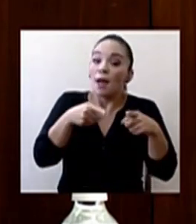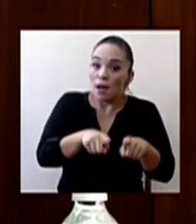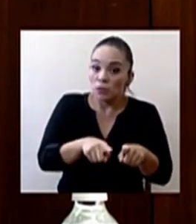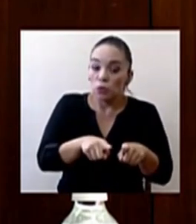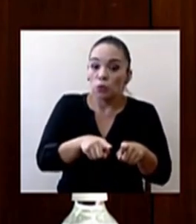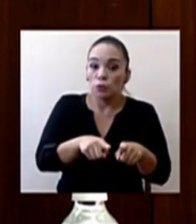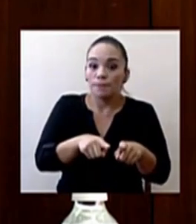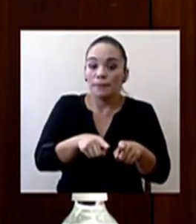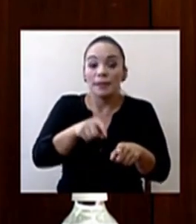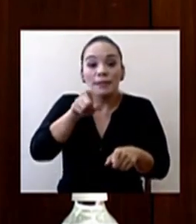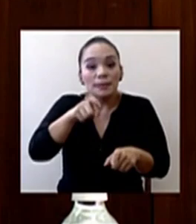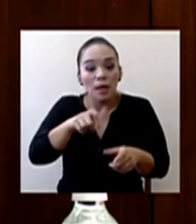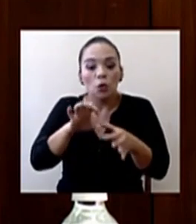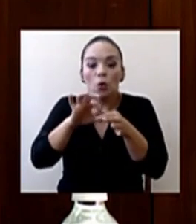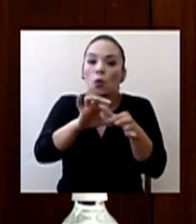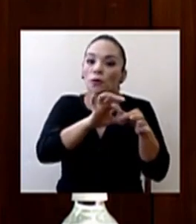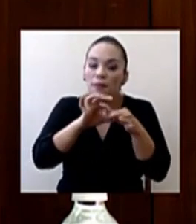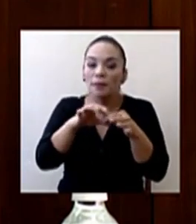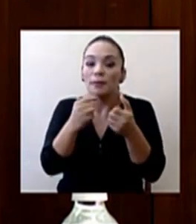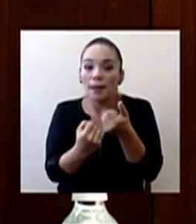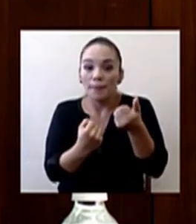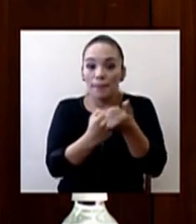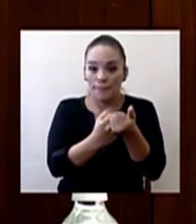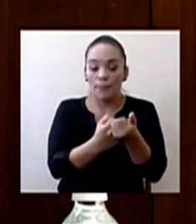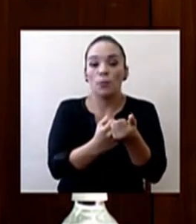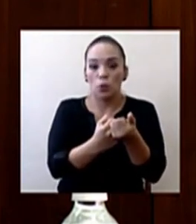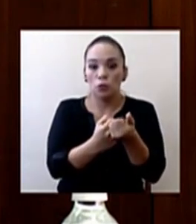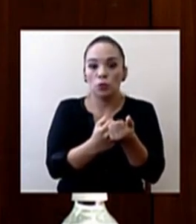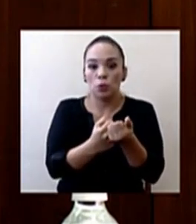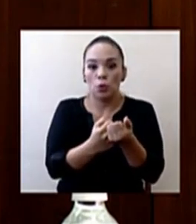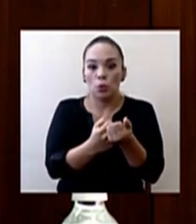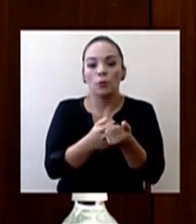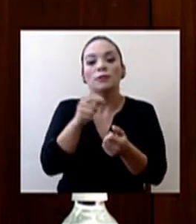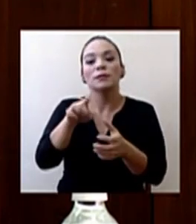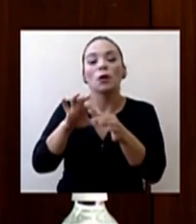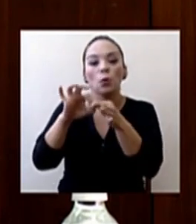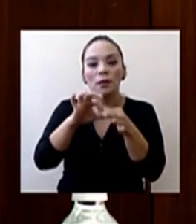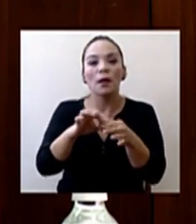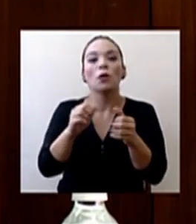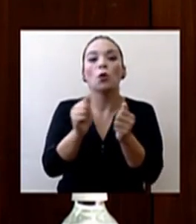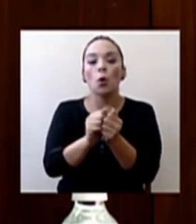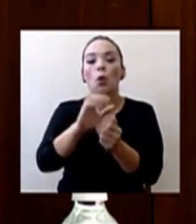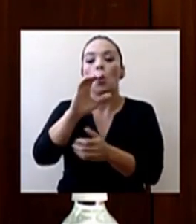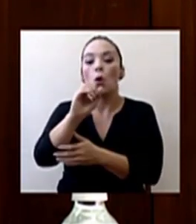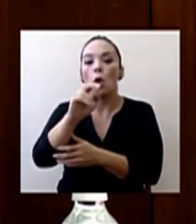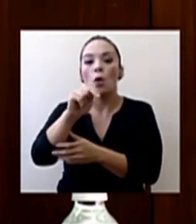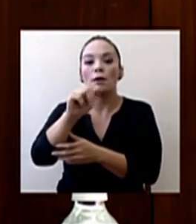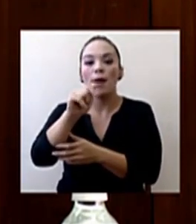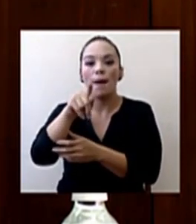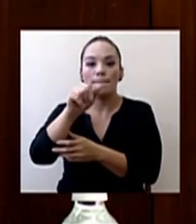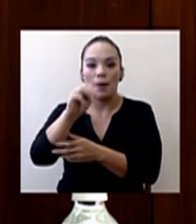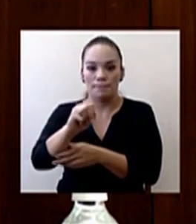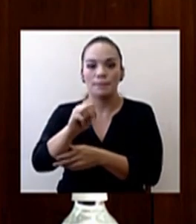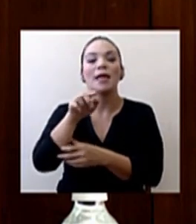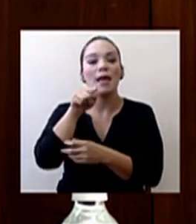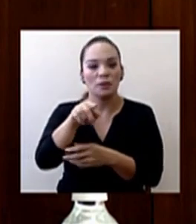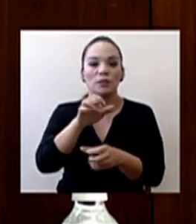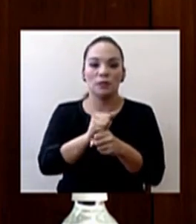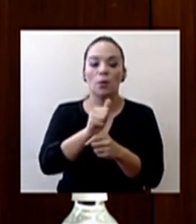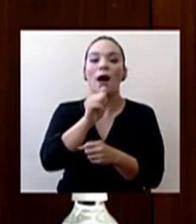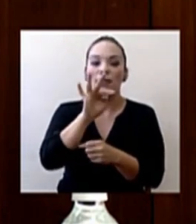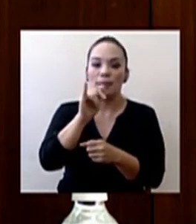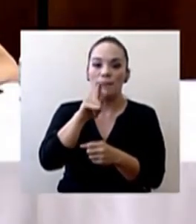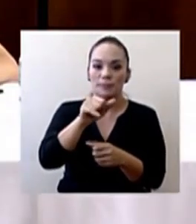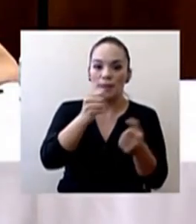sea necesario coordinar un apoyo más amplio, se coordina con CONAPAM. Eso es lo que están haciendo los ATAPs en este